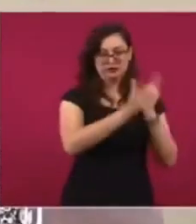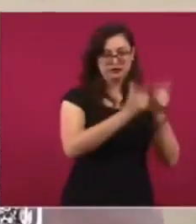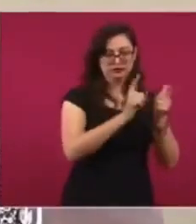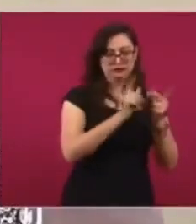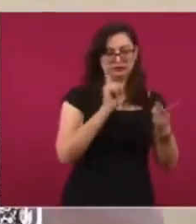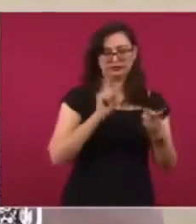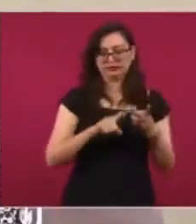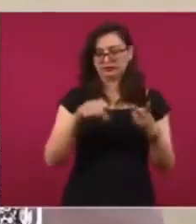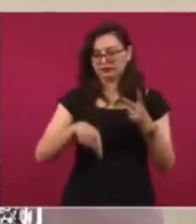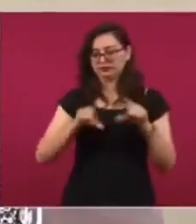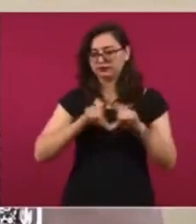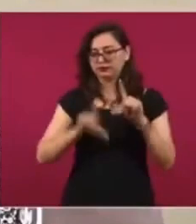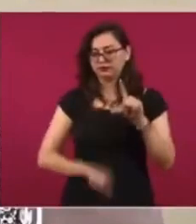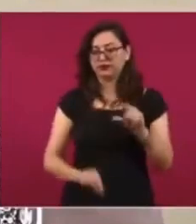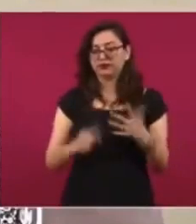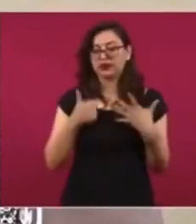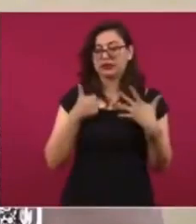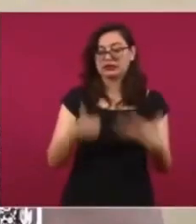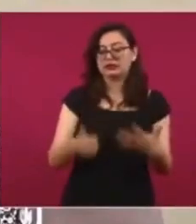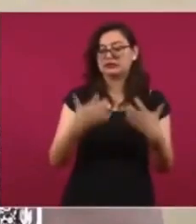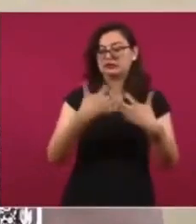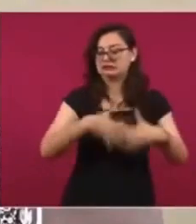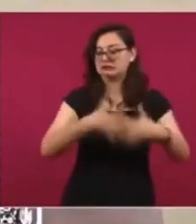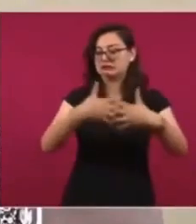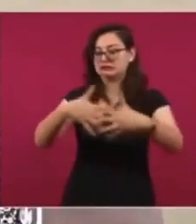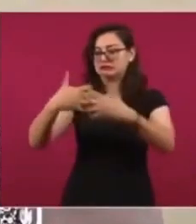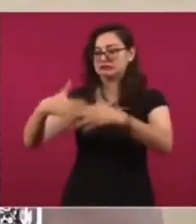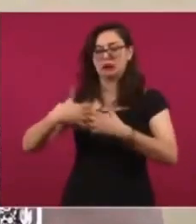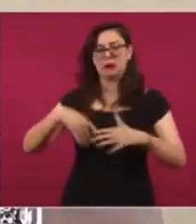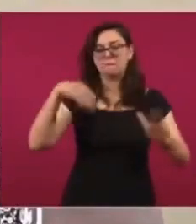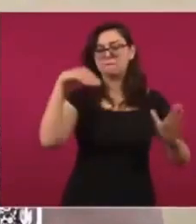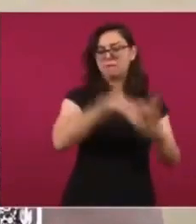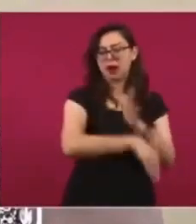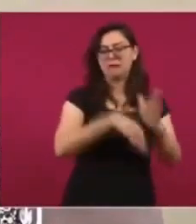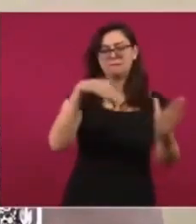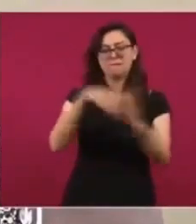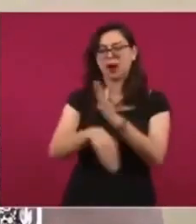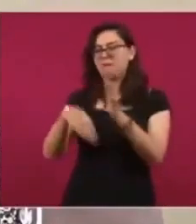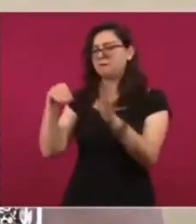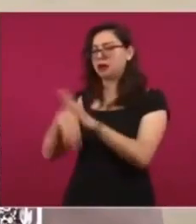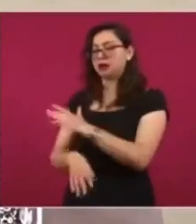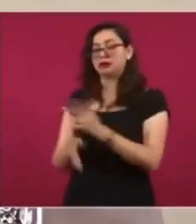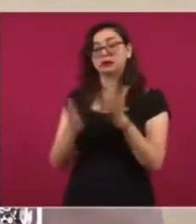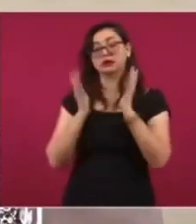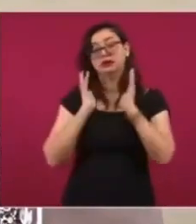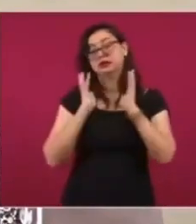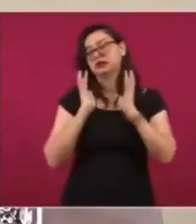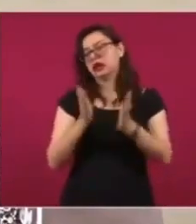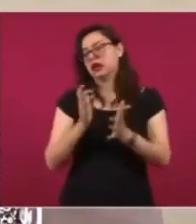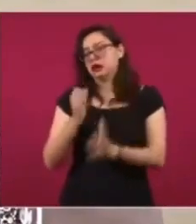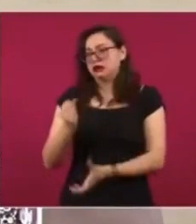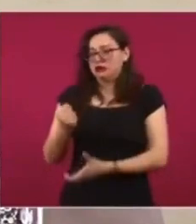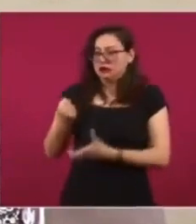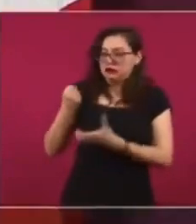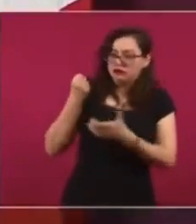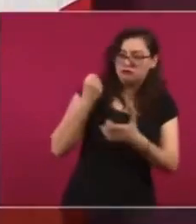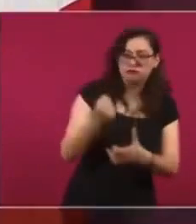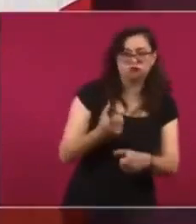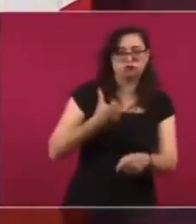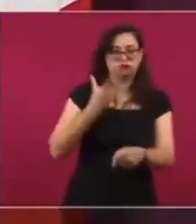heredaron, que estaban muy mal. Le hemos invertido como 50 mil millones de pesos